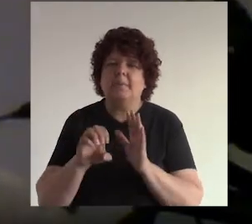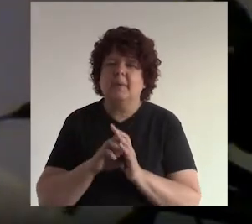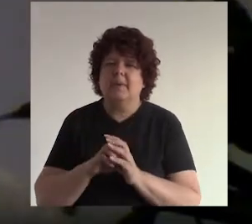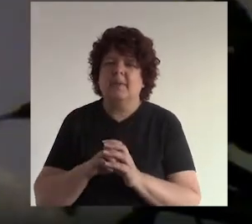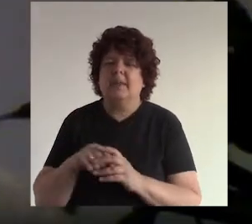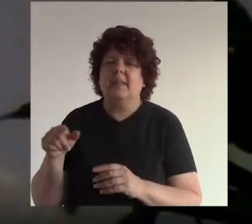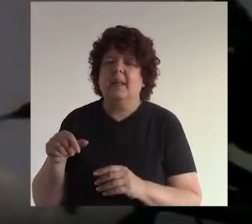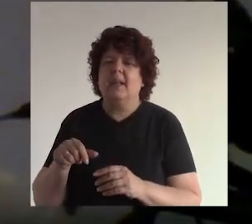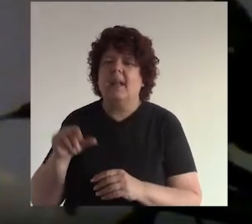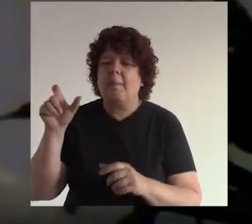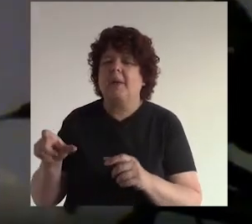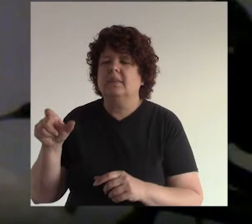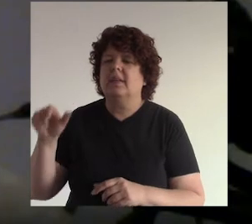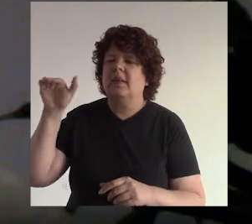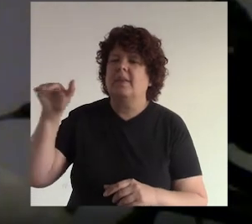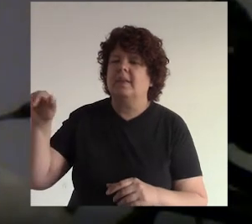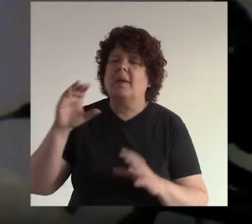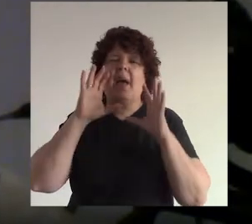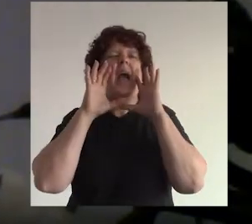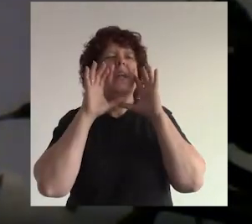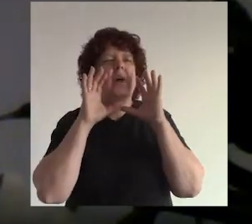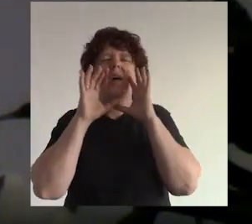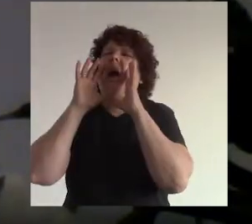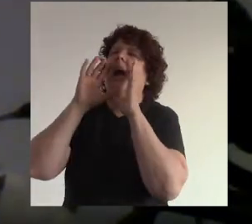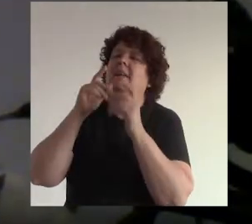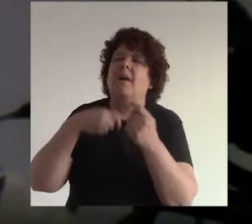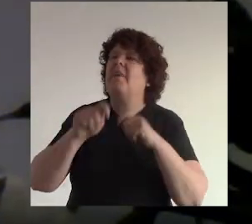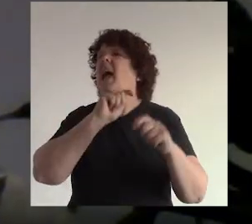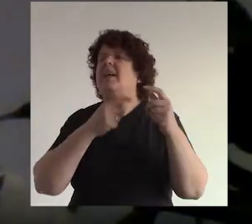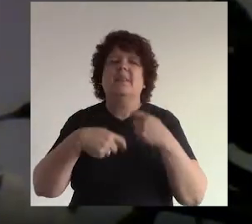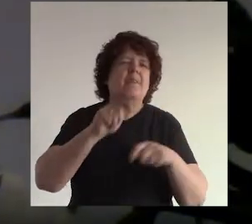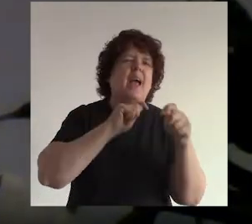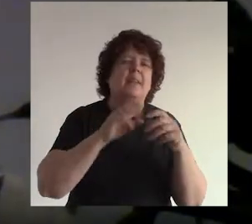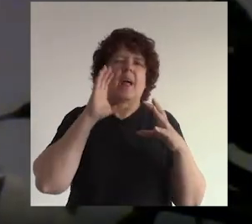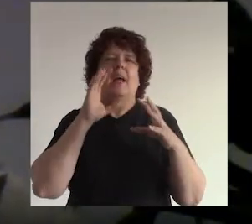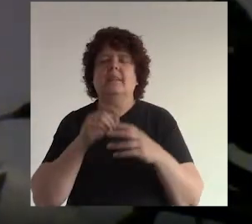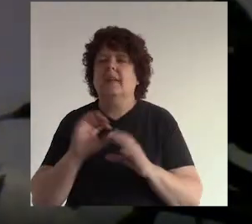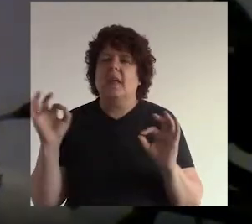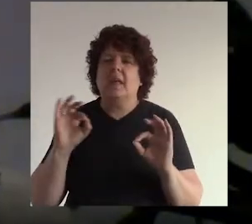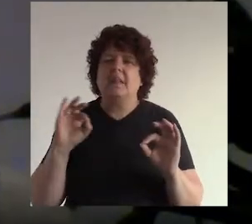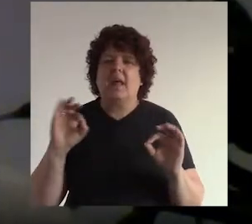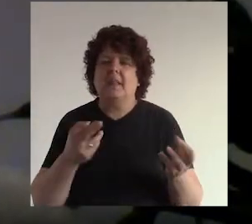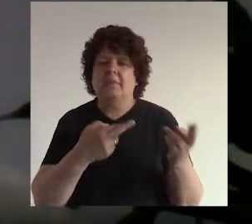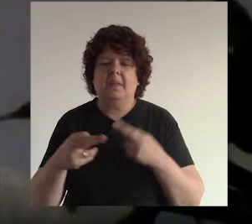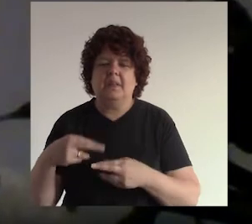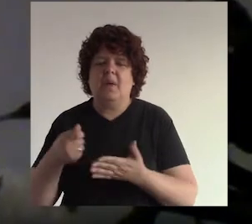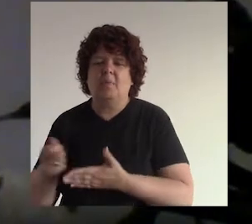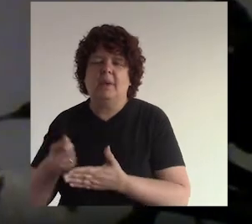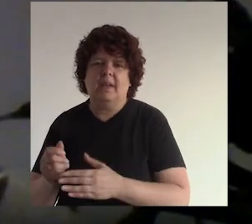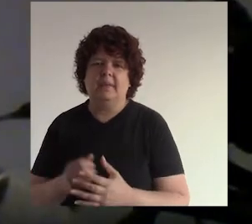de la avenida del centro comercial del mercado que estamos vendo vendo vendo y nadie nos hace caso